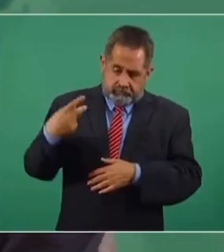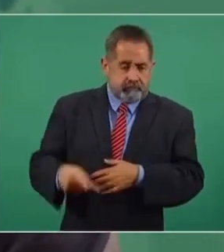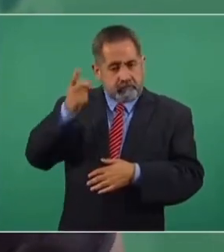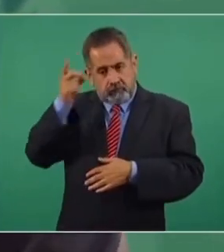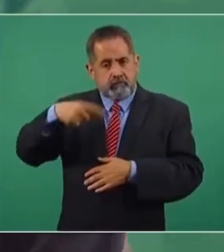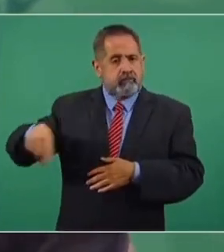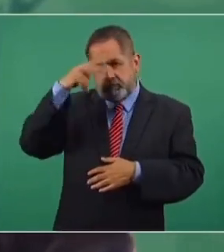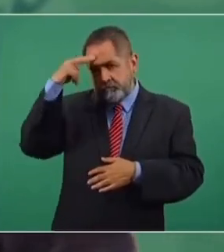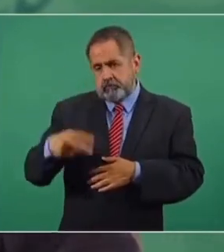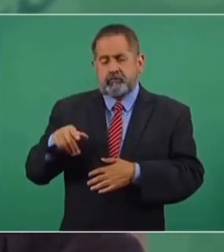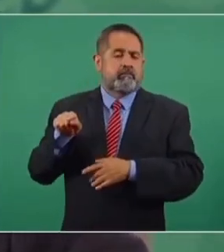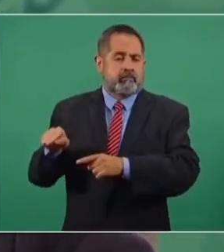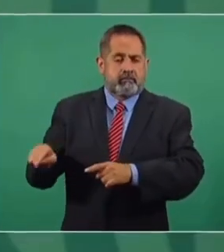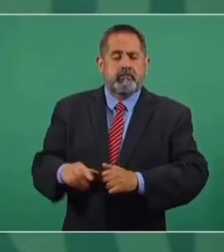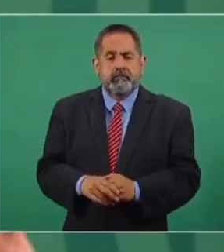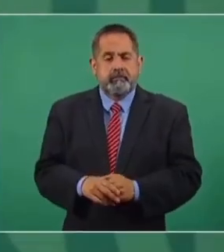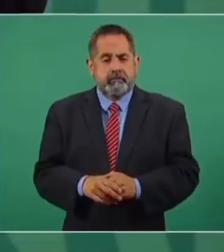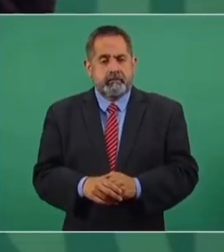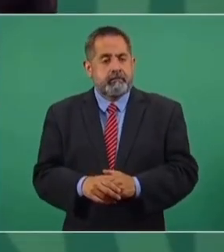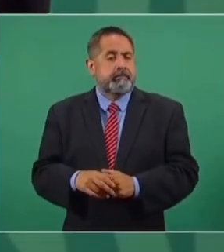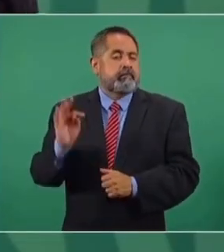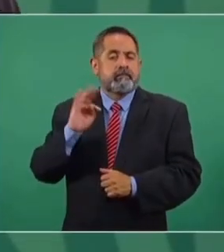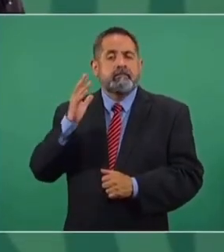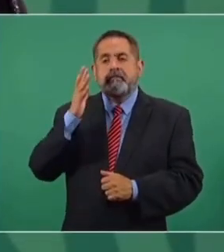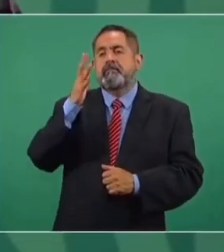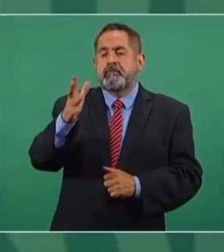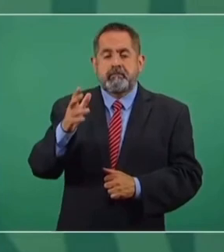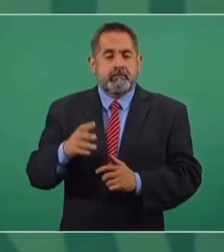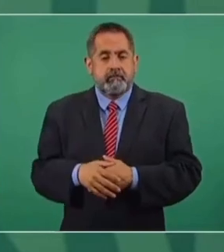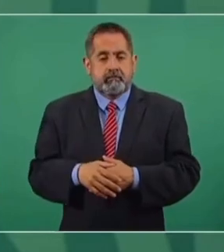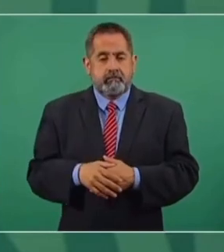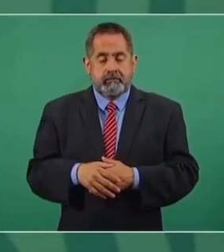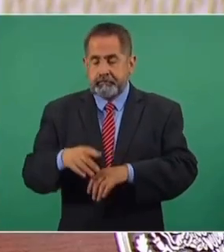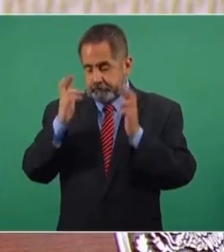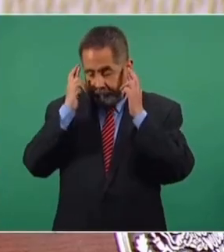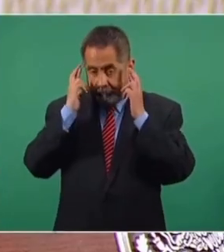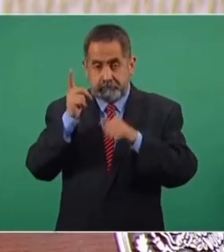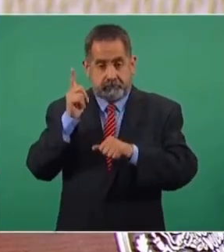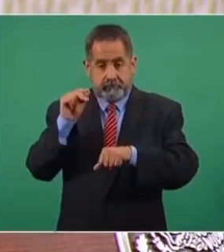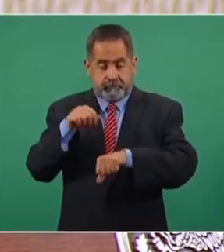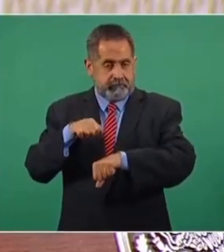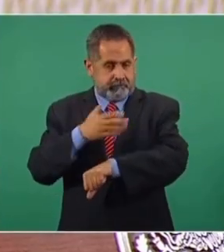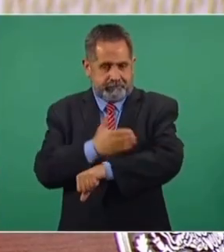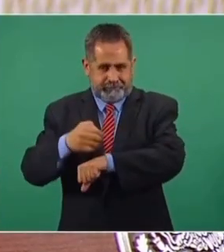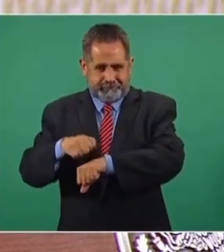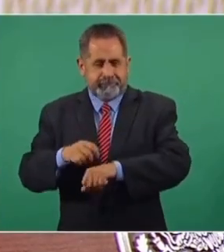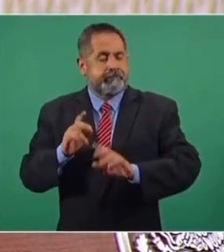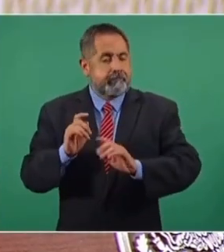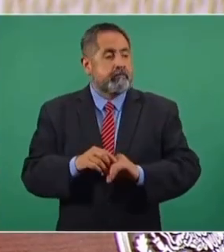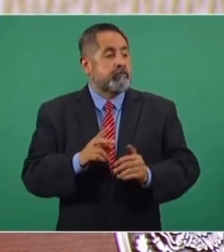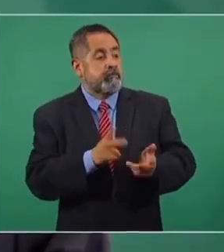de todos los mexicanos, en el futuro, que vuelvo a tocar madera, regresen.